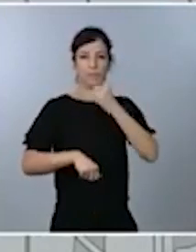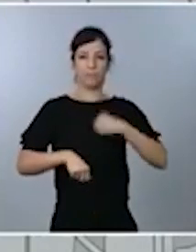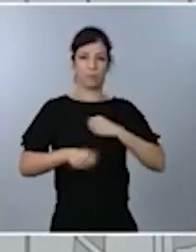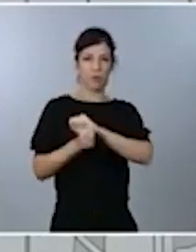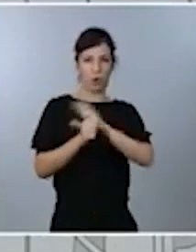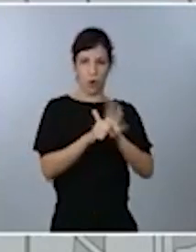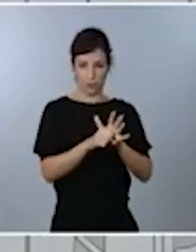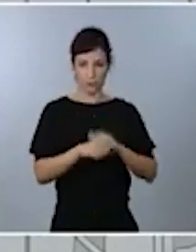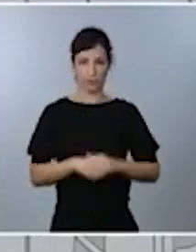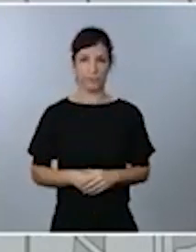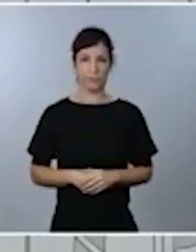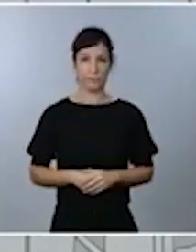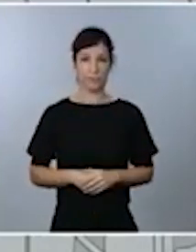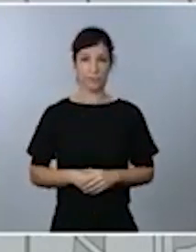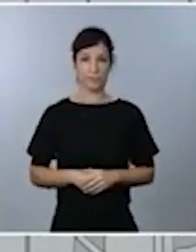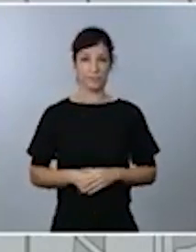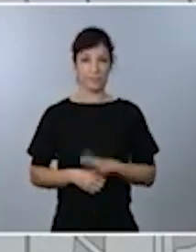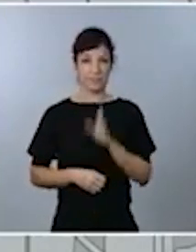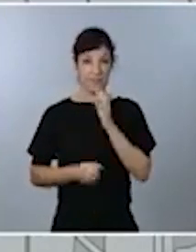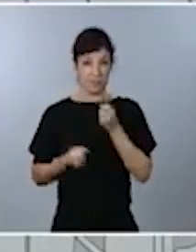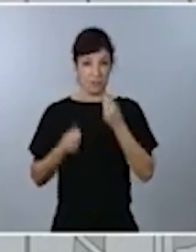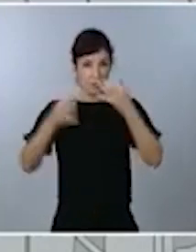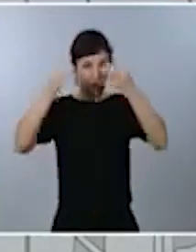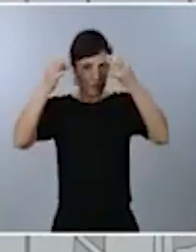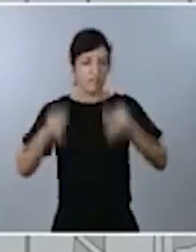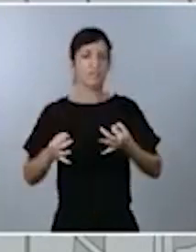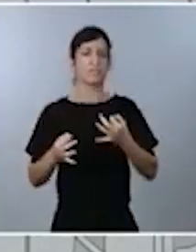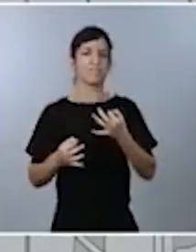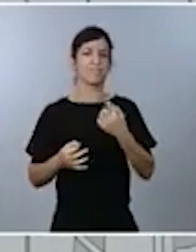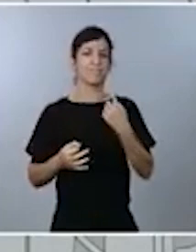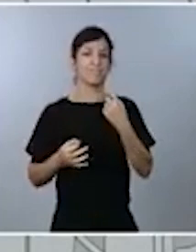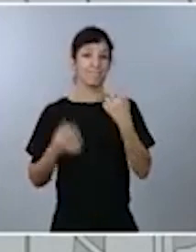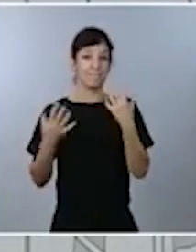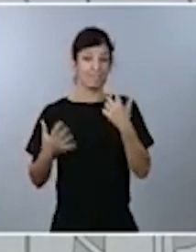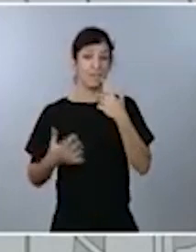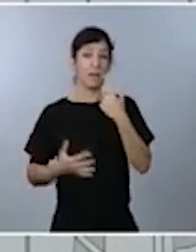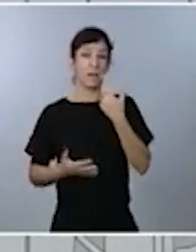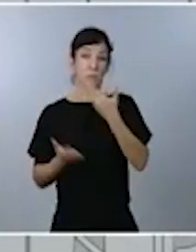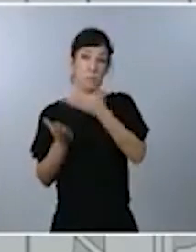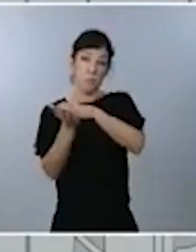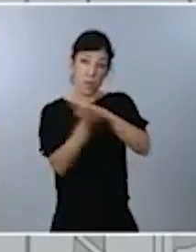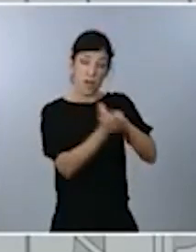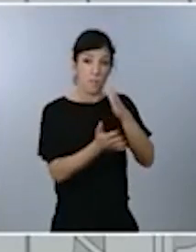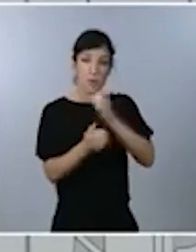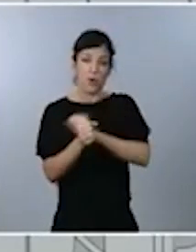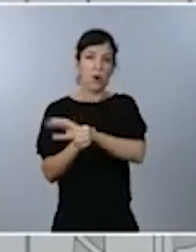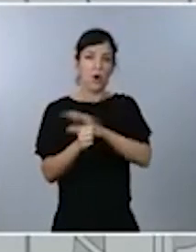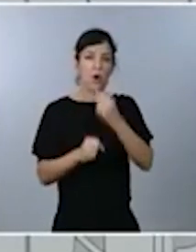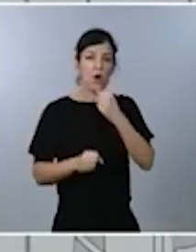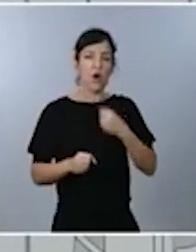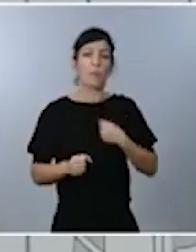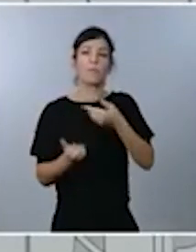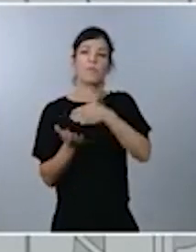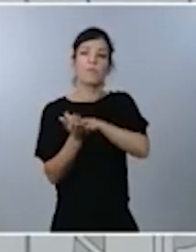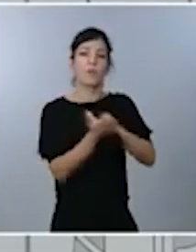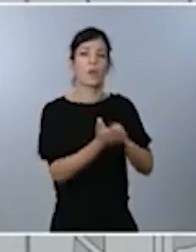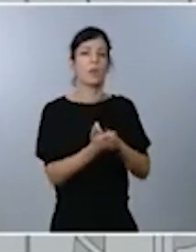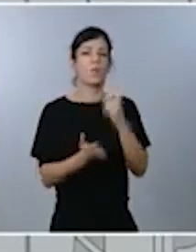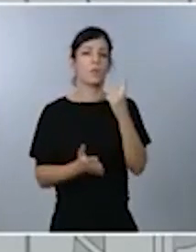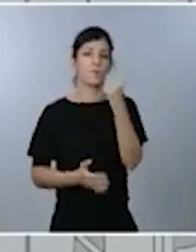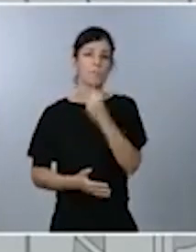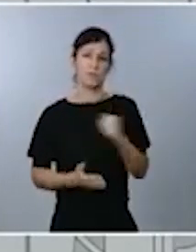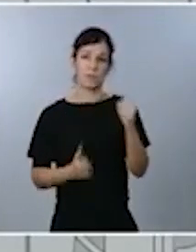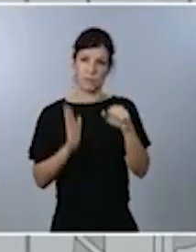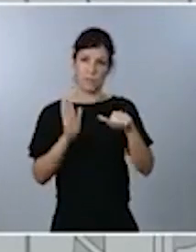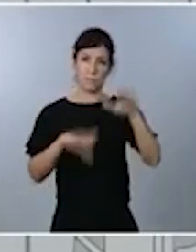cifras oficiales arrojan más de un millón de personas que han perdido la vida a costa del COVID-19. Miles de ellos, desgraciadamente,